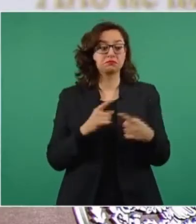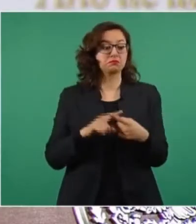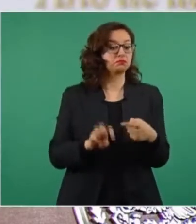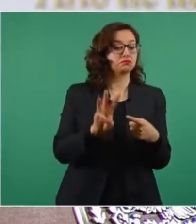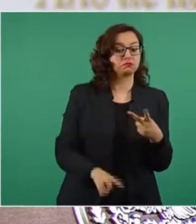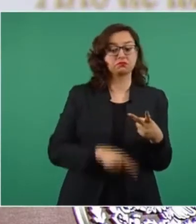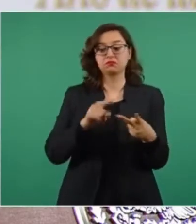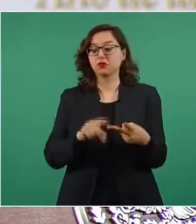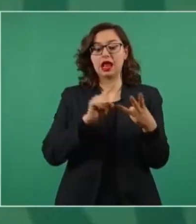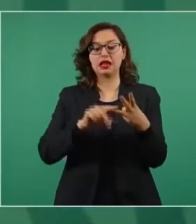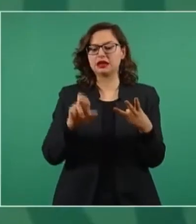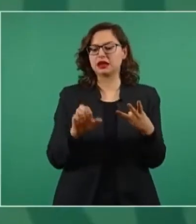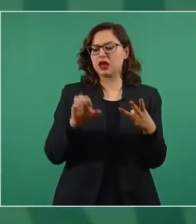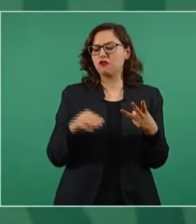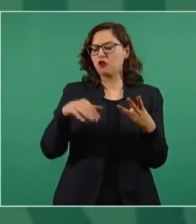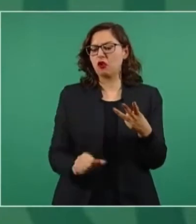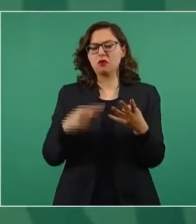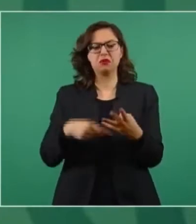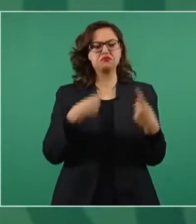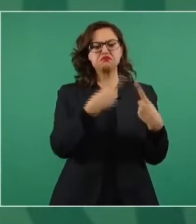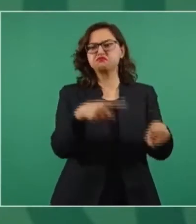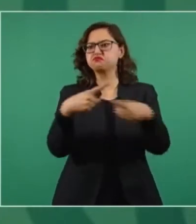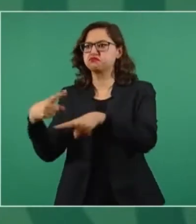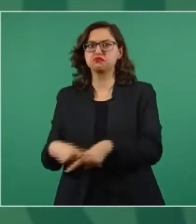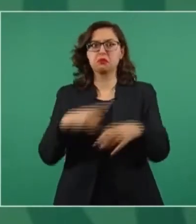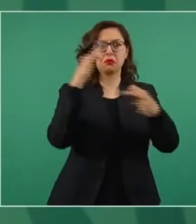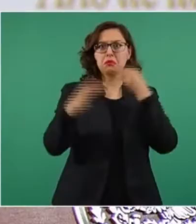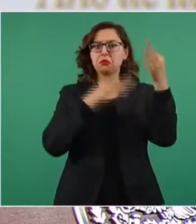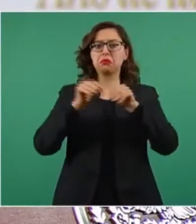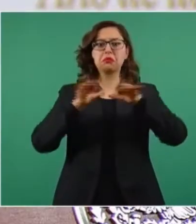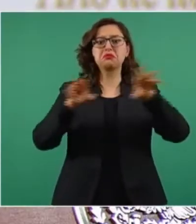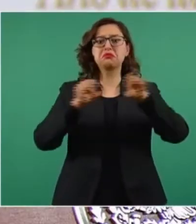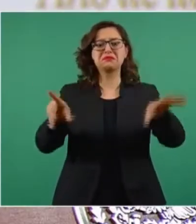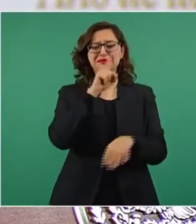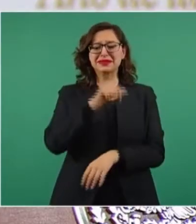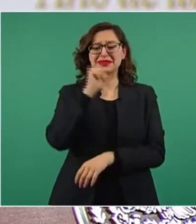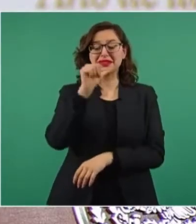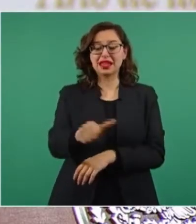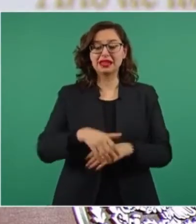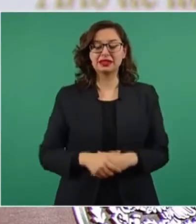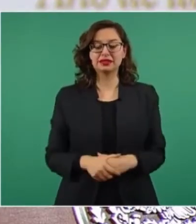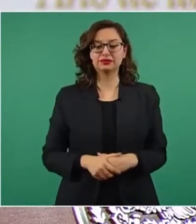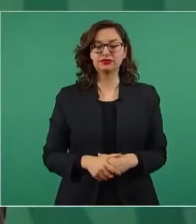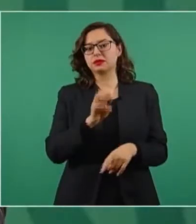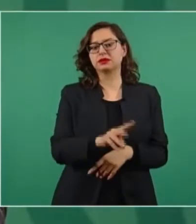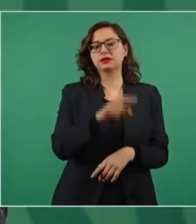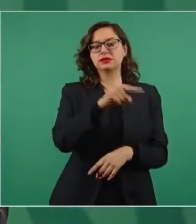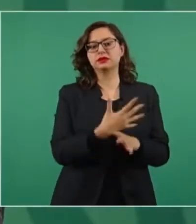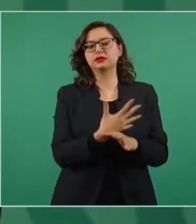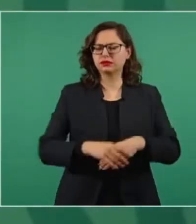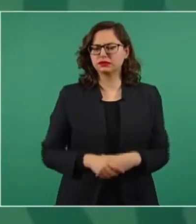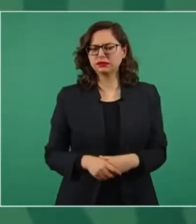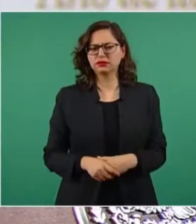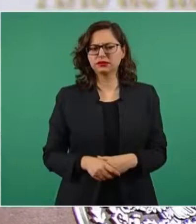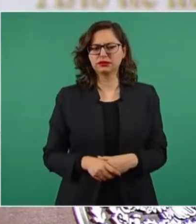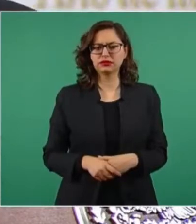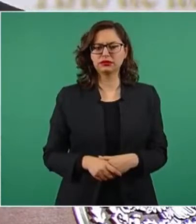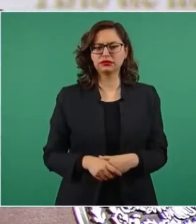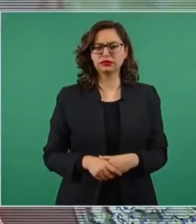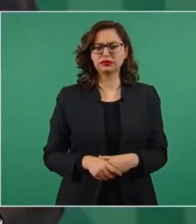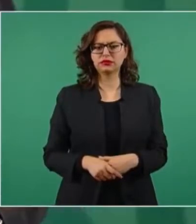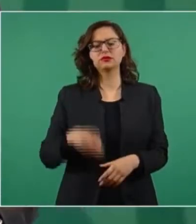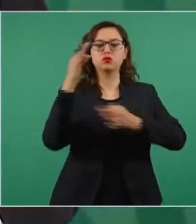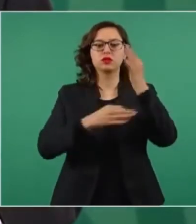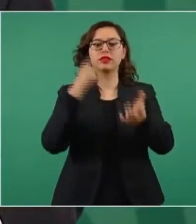Universal, ni el Reforma, ni otros medios decían nada. ¿Qué va a decir la W si los dueños